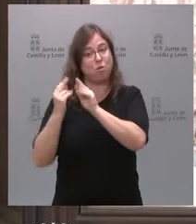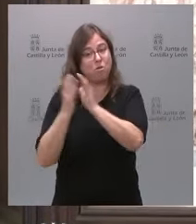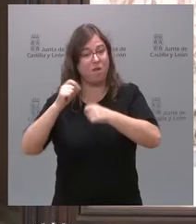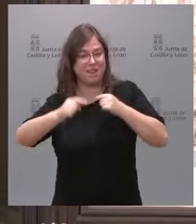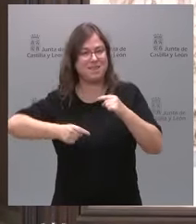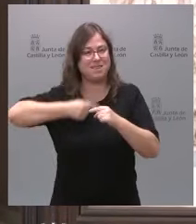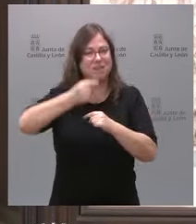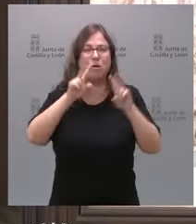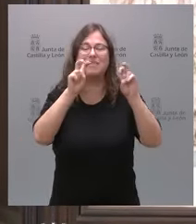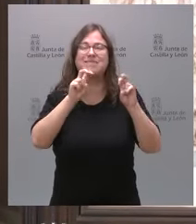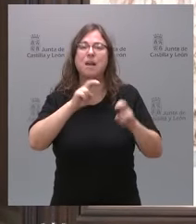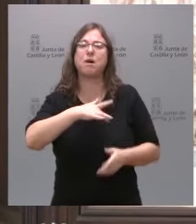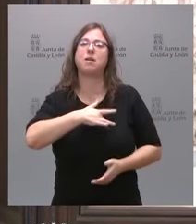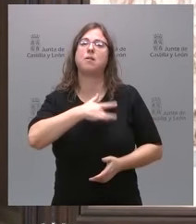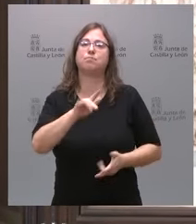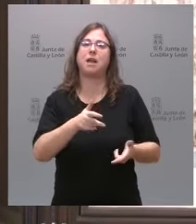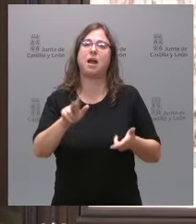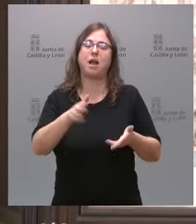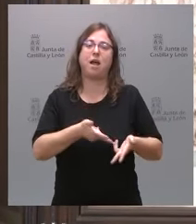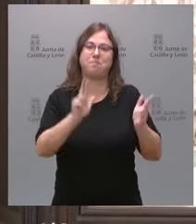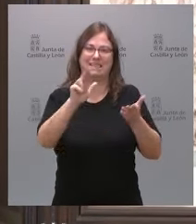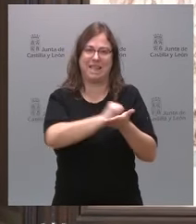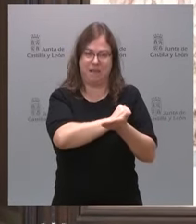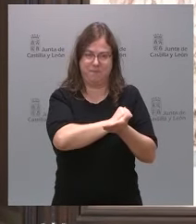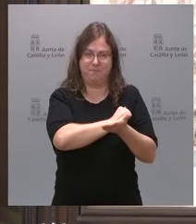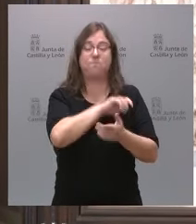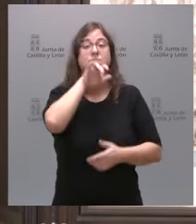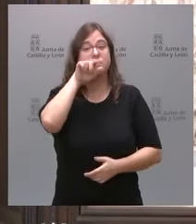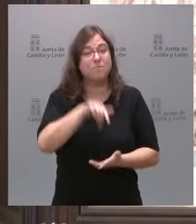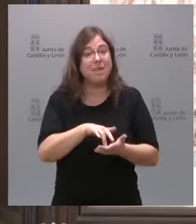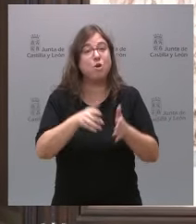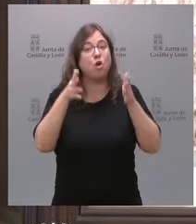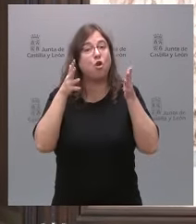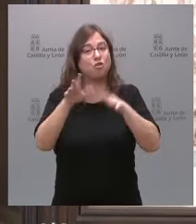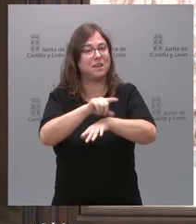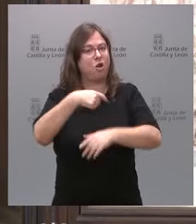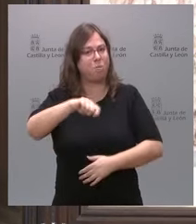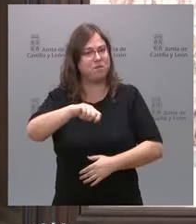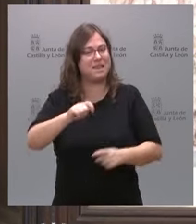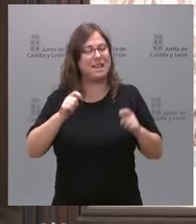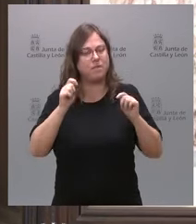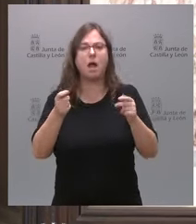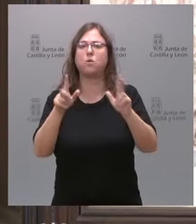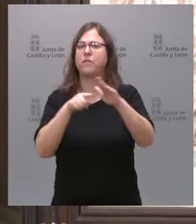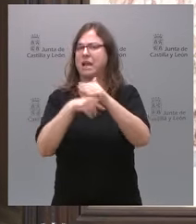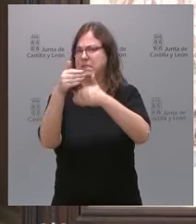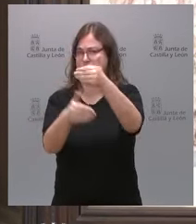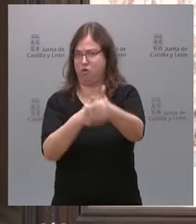sobre la amnistía, autorizando al consejero de la Presidencia para la tramitación.